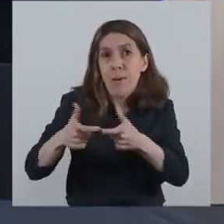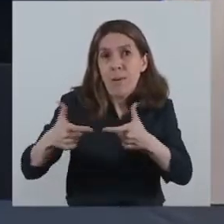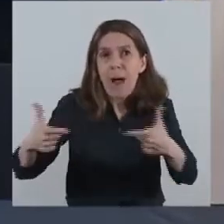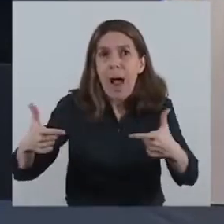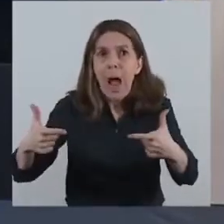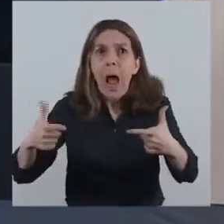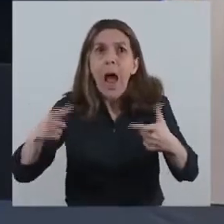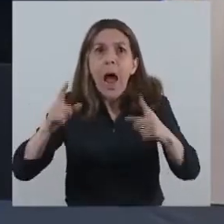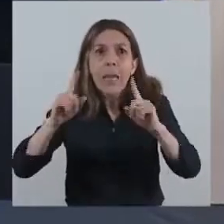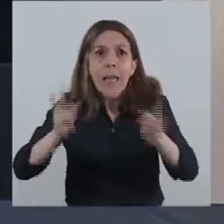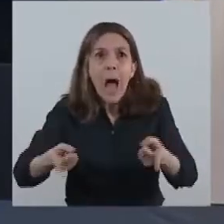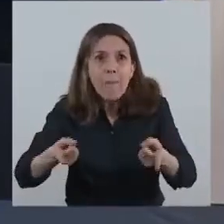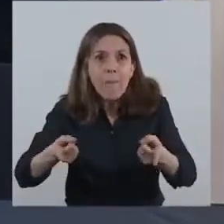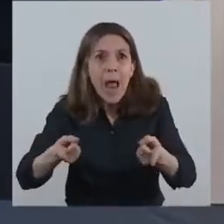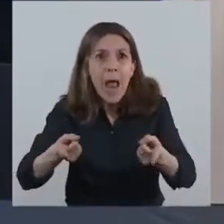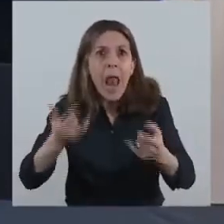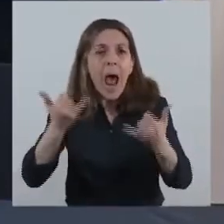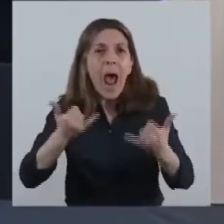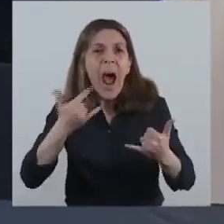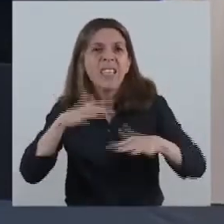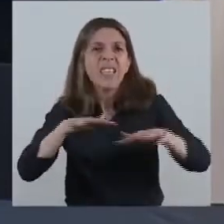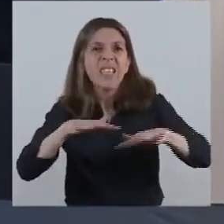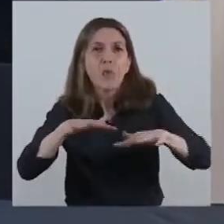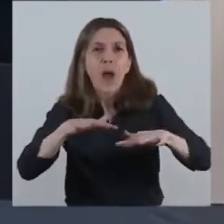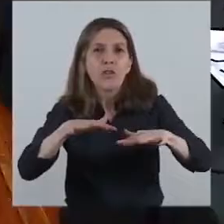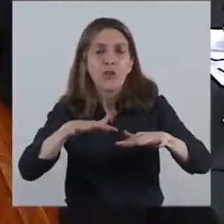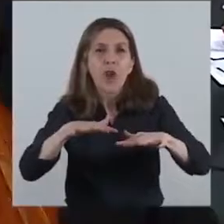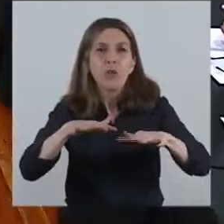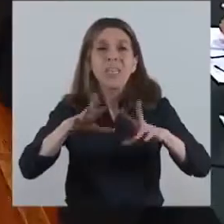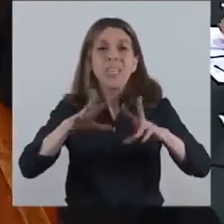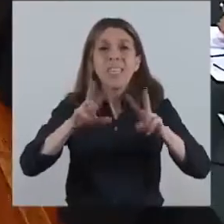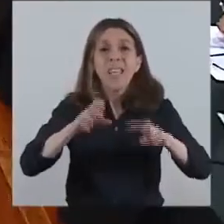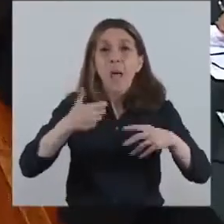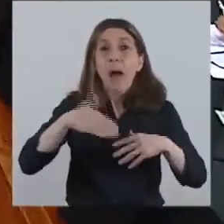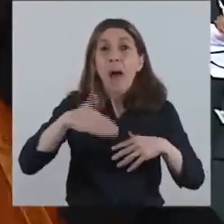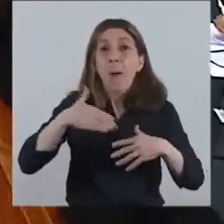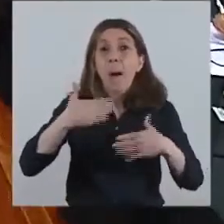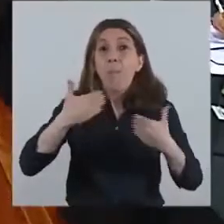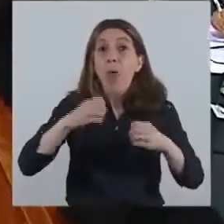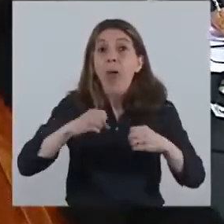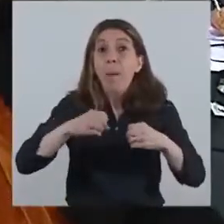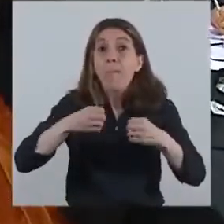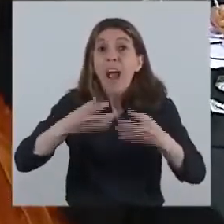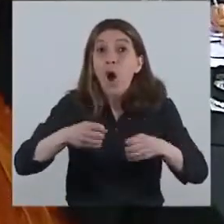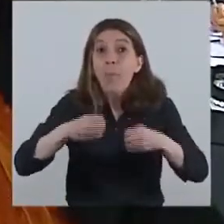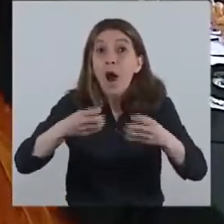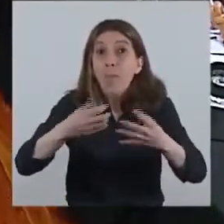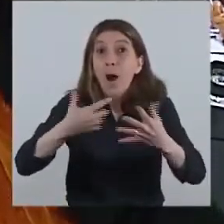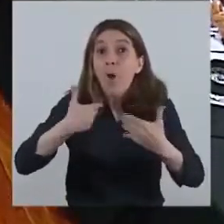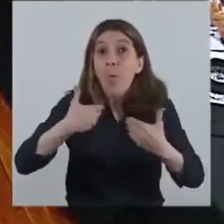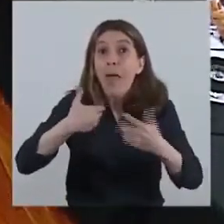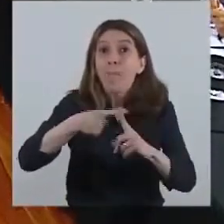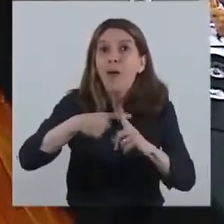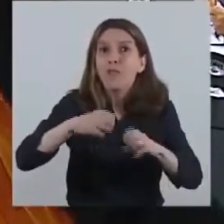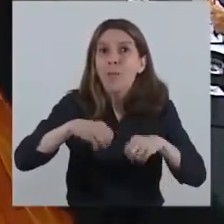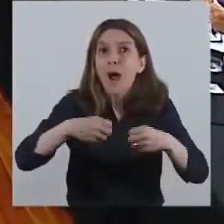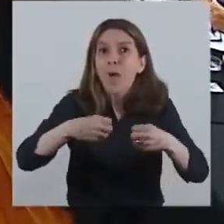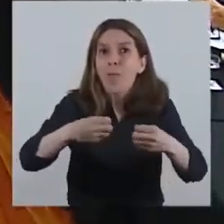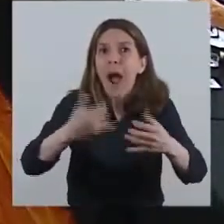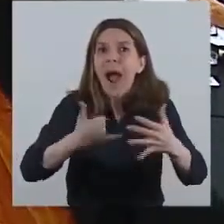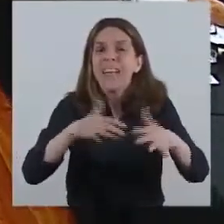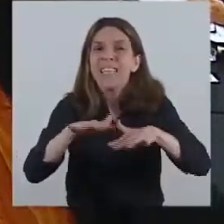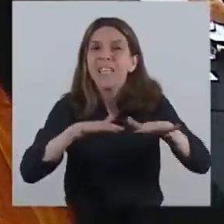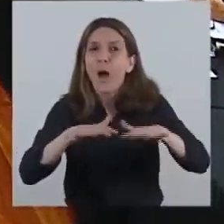que muestran también atisbos de recuperación, señales en la dirección positiva y hechos concretos